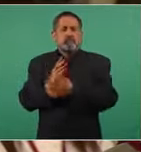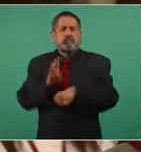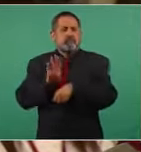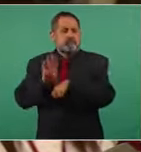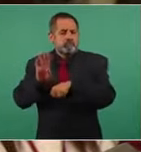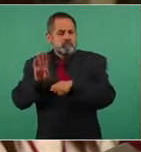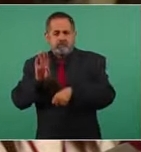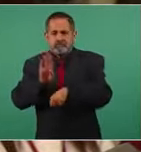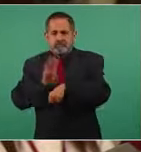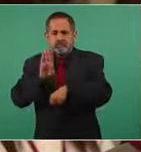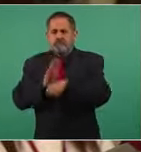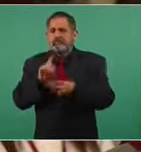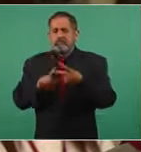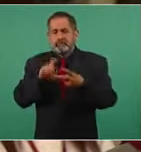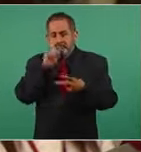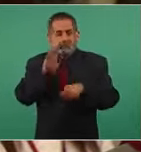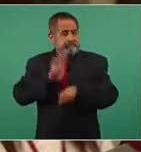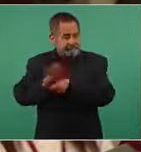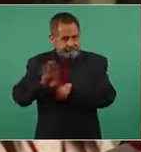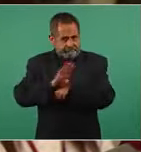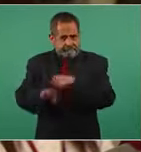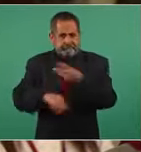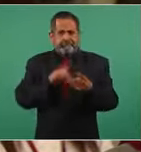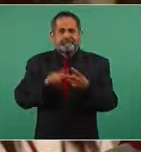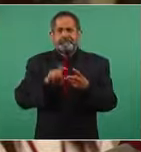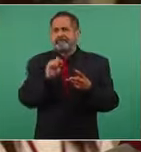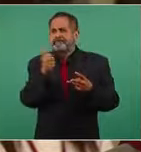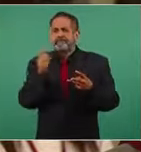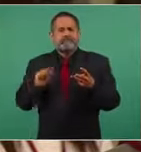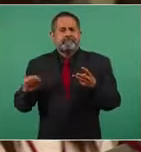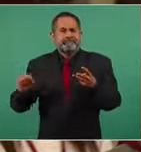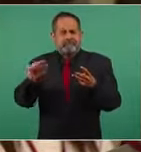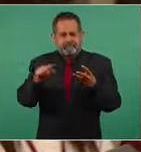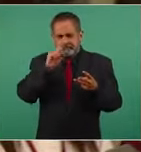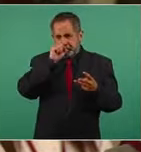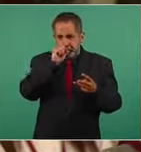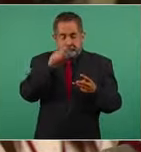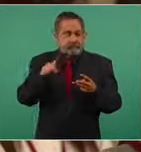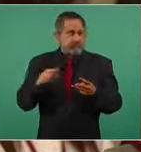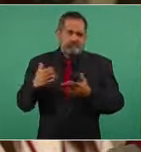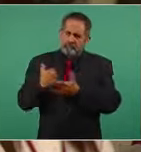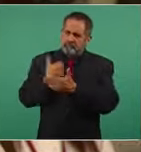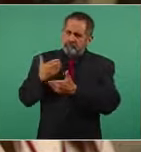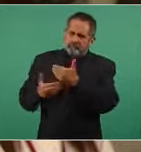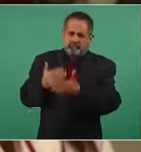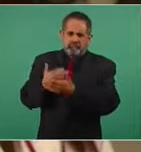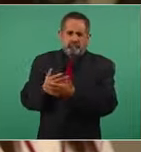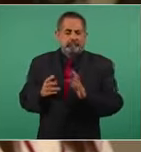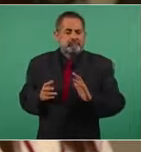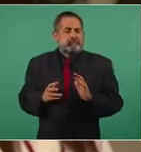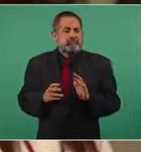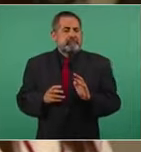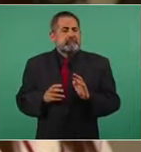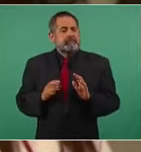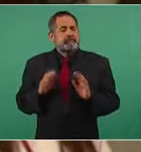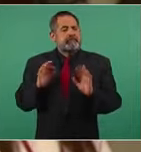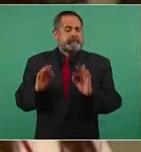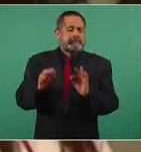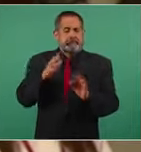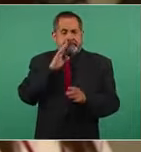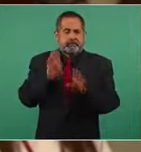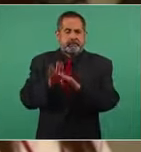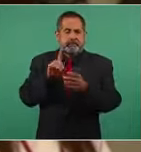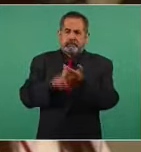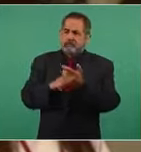los ejemplos son muchos está también Brasil están otros ejemplos donde han sido exitosos estos golpes de Estado blandos y finalmente